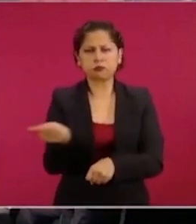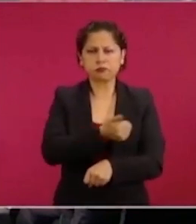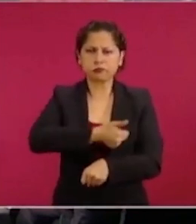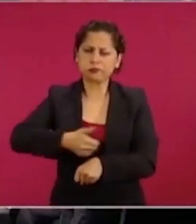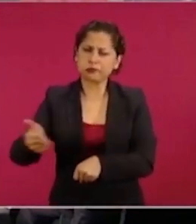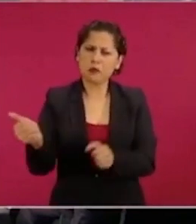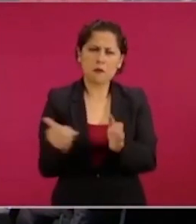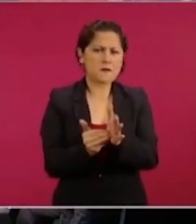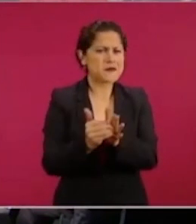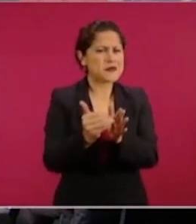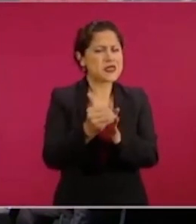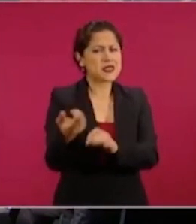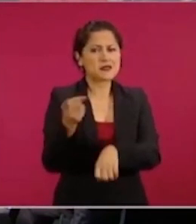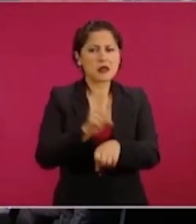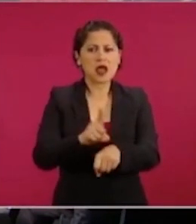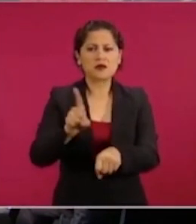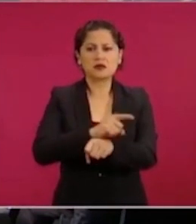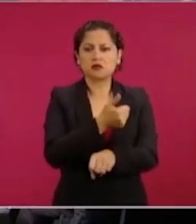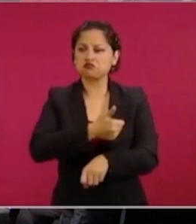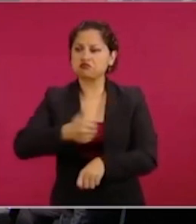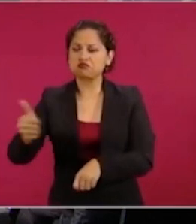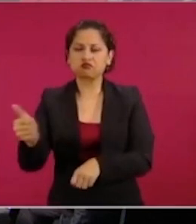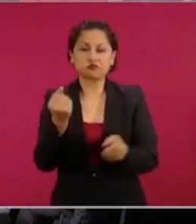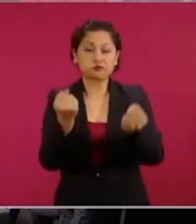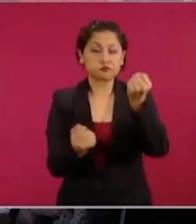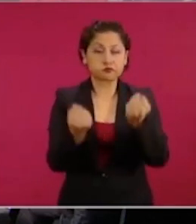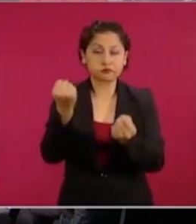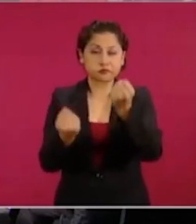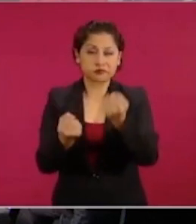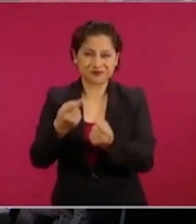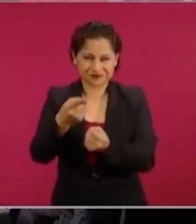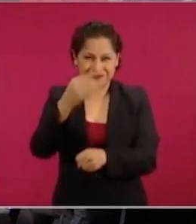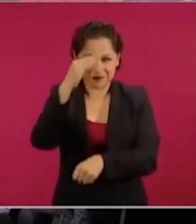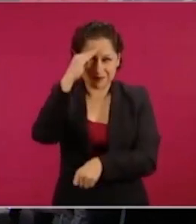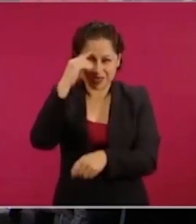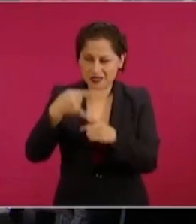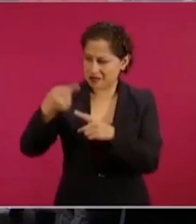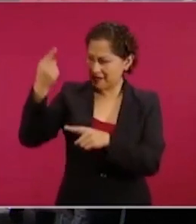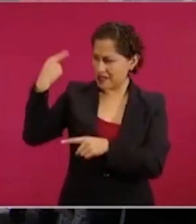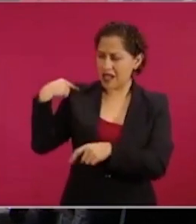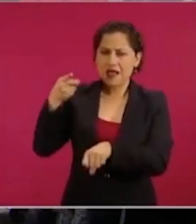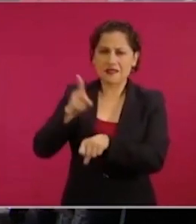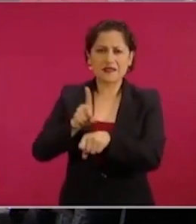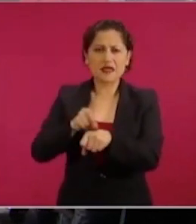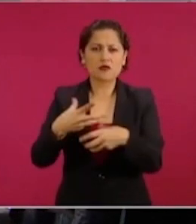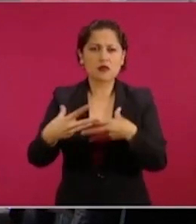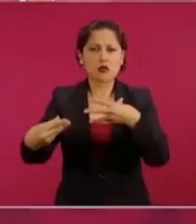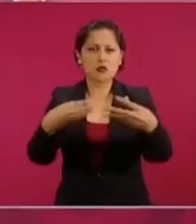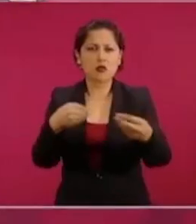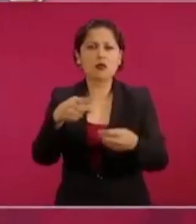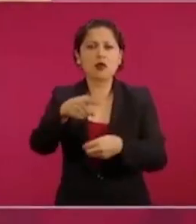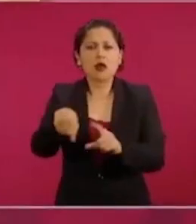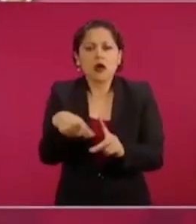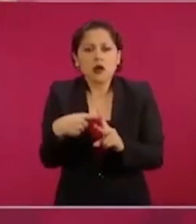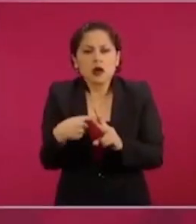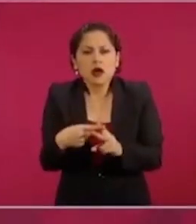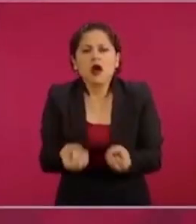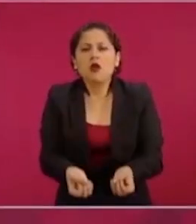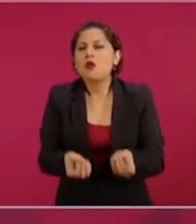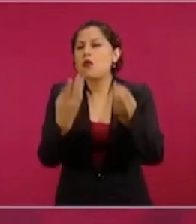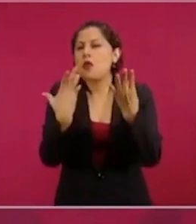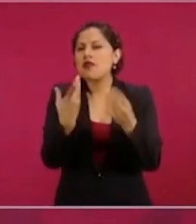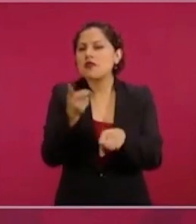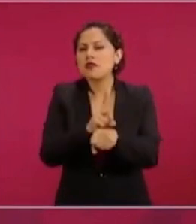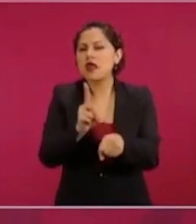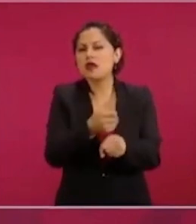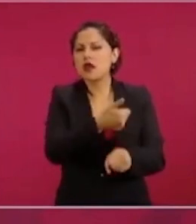de traslados diarios. Si consideramos los días que llevamos de epidemia, multiplíquenlos y vemos el tamaño de traslados que se hacen todos